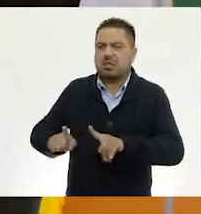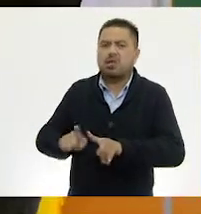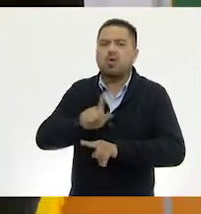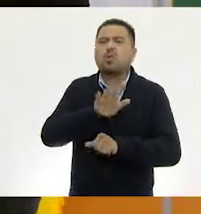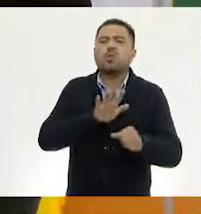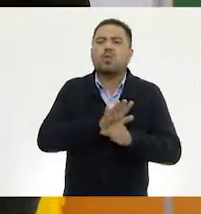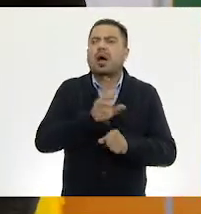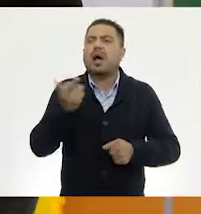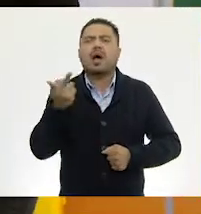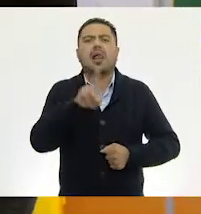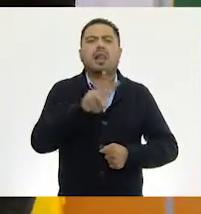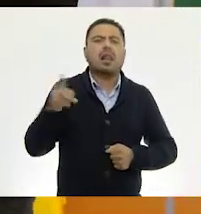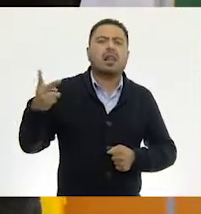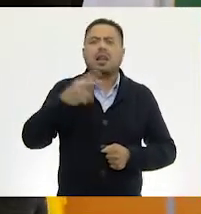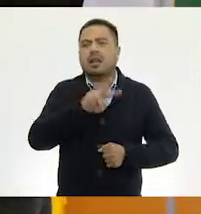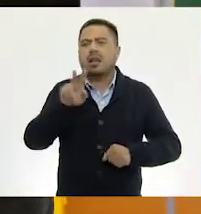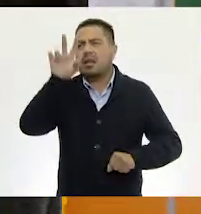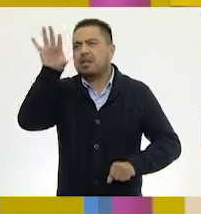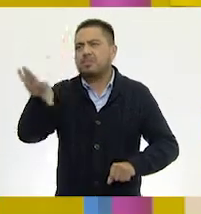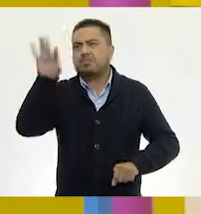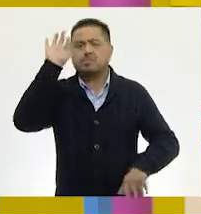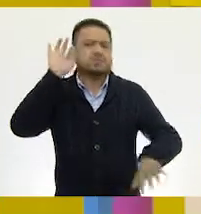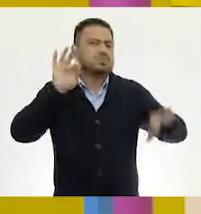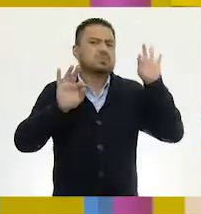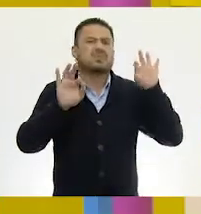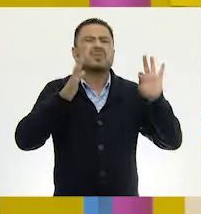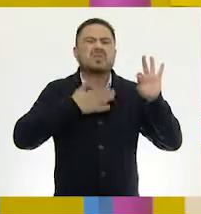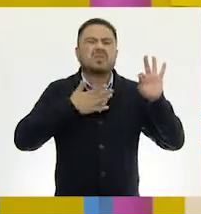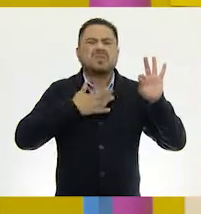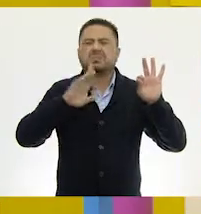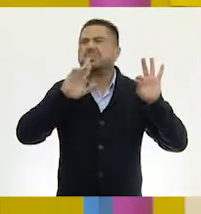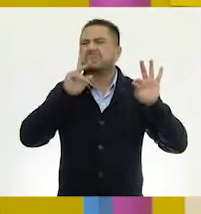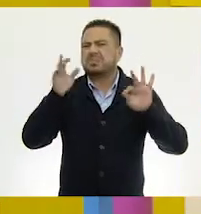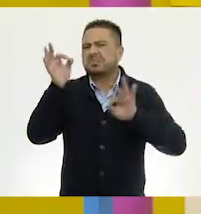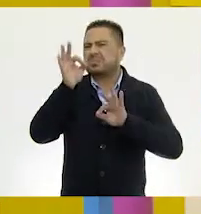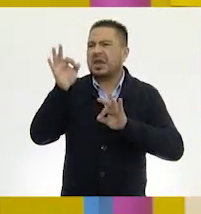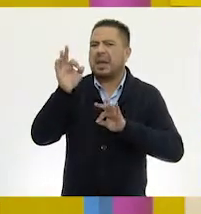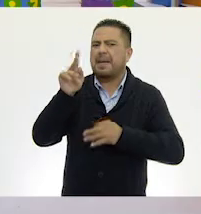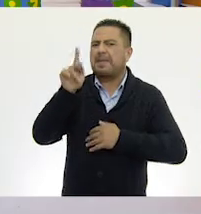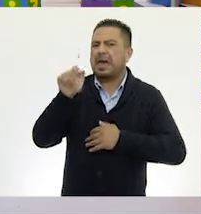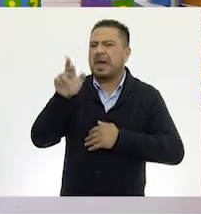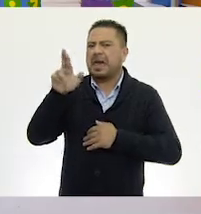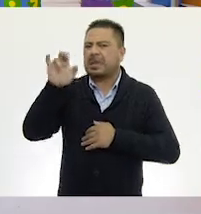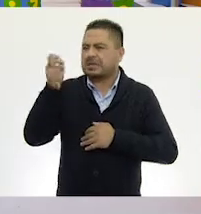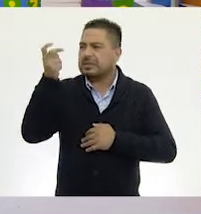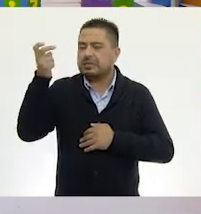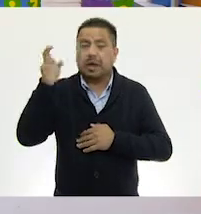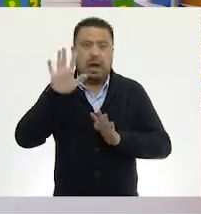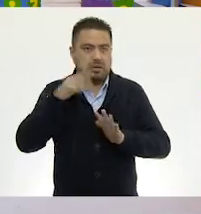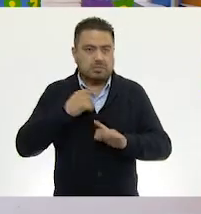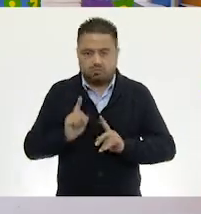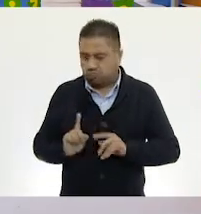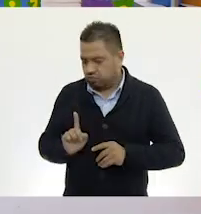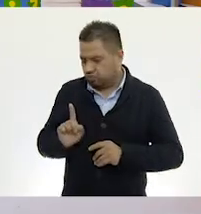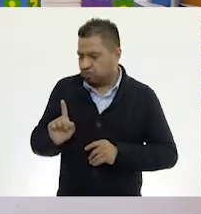pares o los nones? Quiero los pares. Los pares. Ok. Entonces, yo me voy a colocar de este lado. En este caso, te